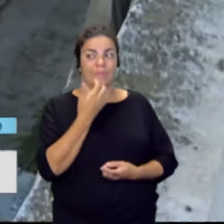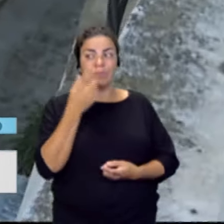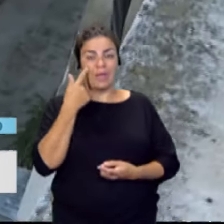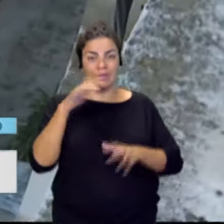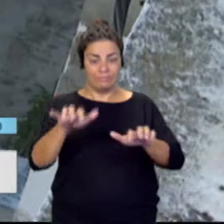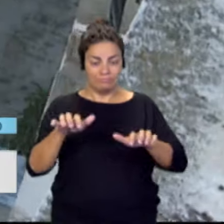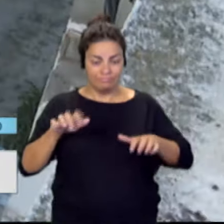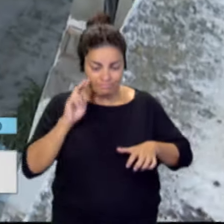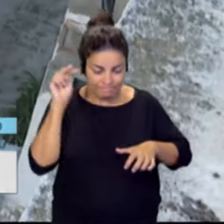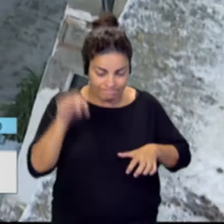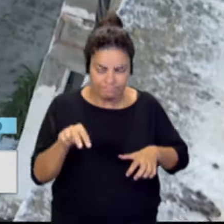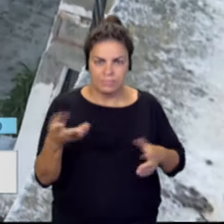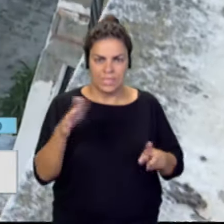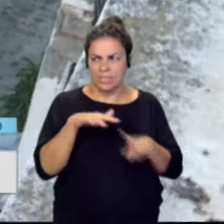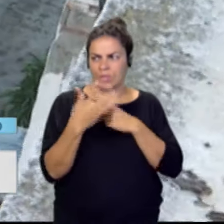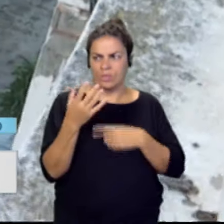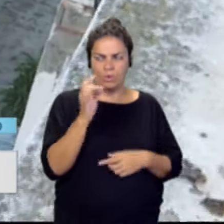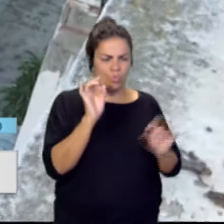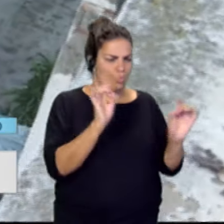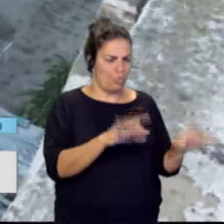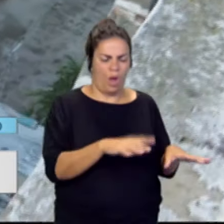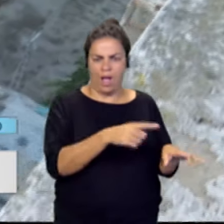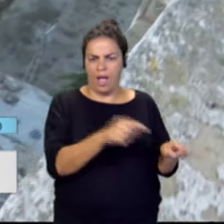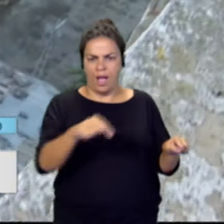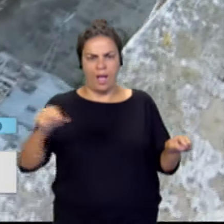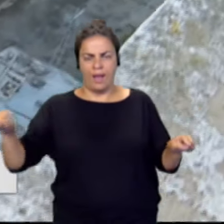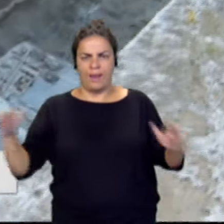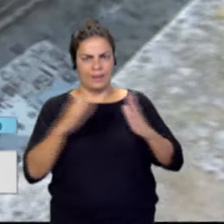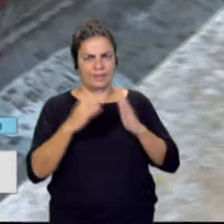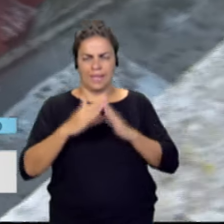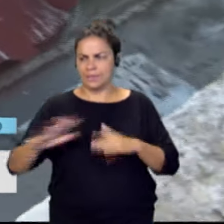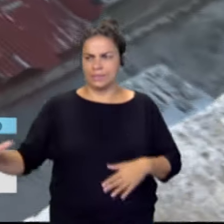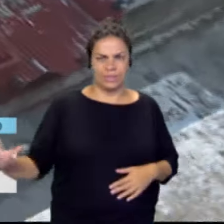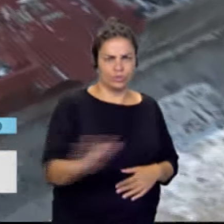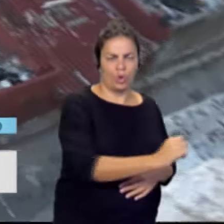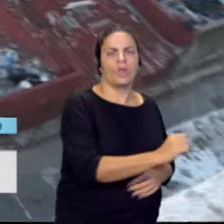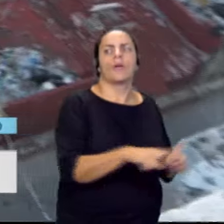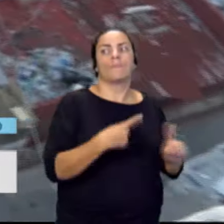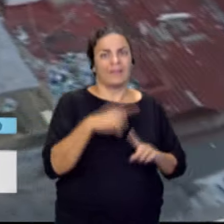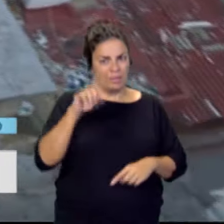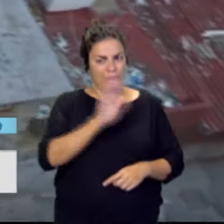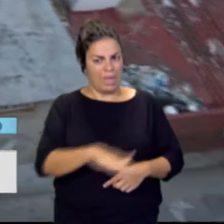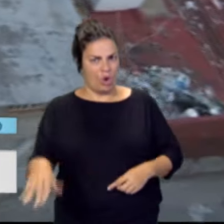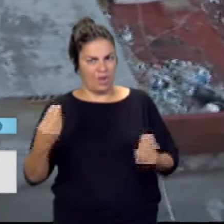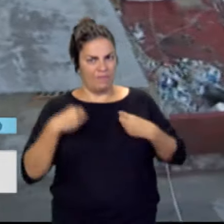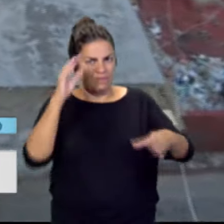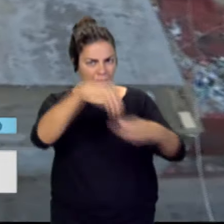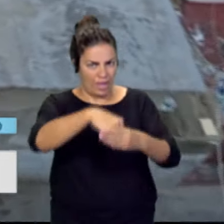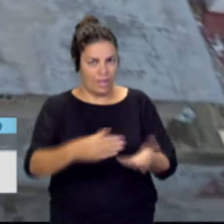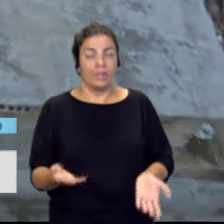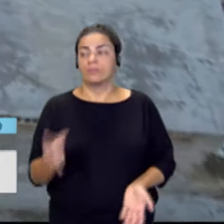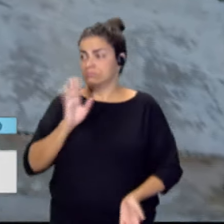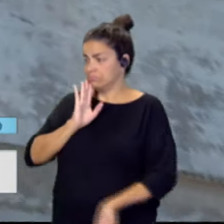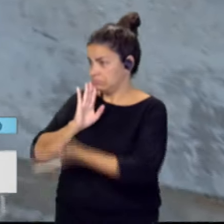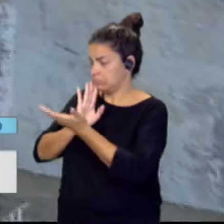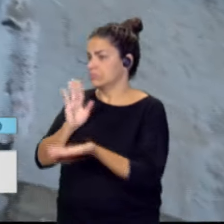vemos que la situación se repite en prácticamente todas las viviendas que quedan aquí y donde además viven menores. Bueno, tú acabas de saber